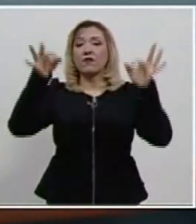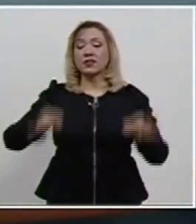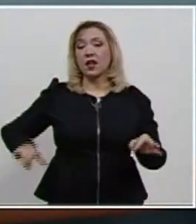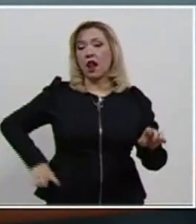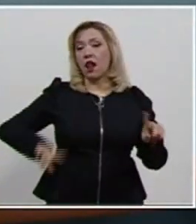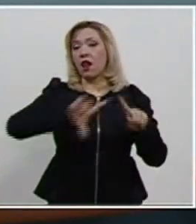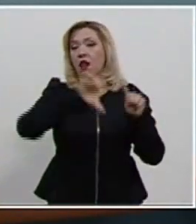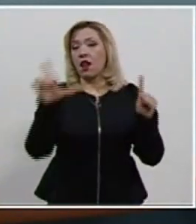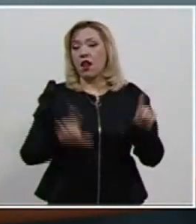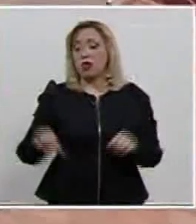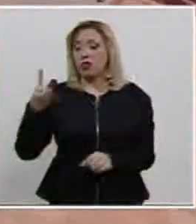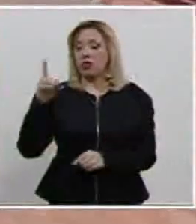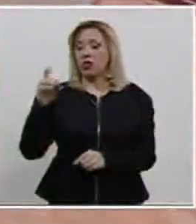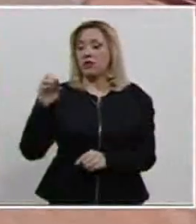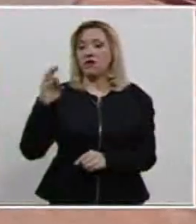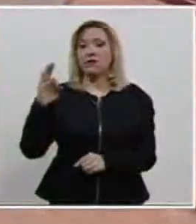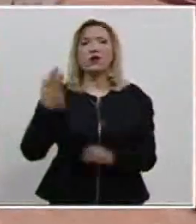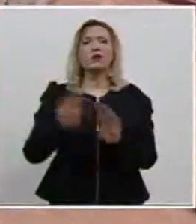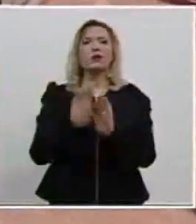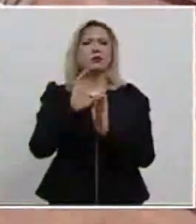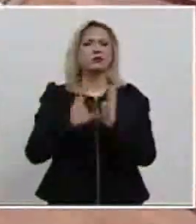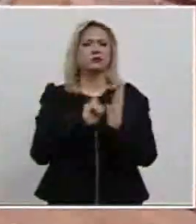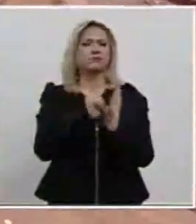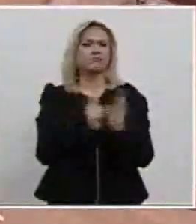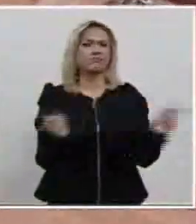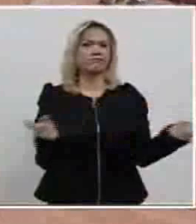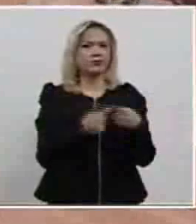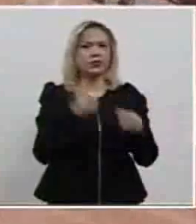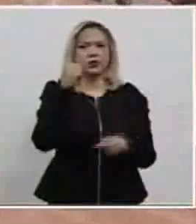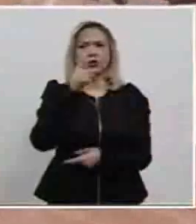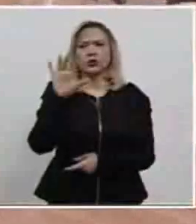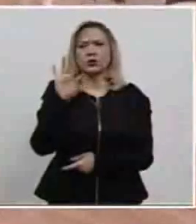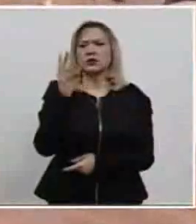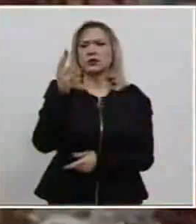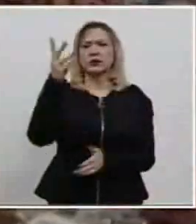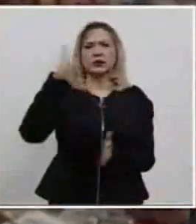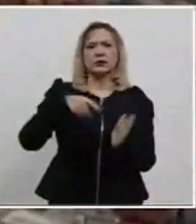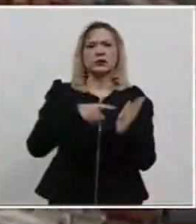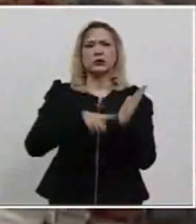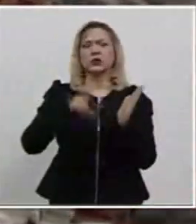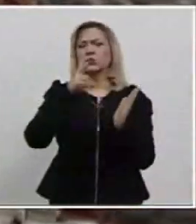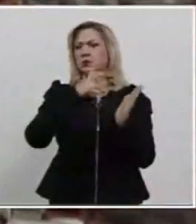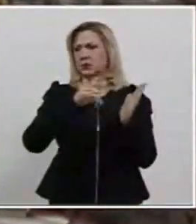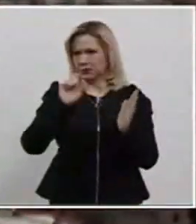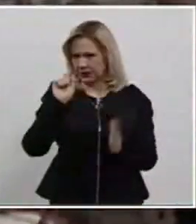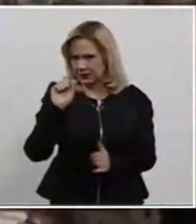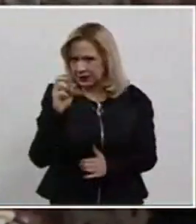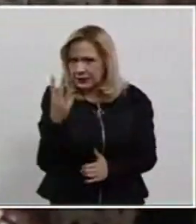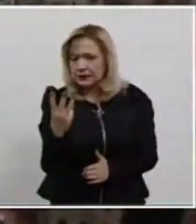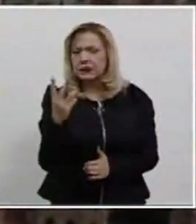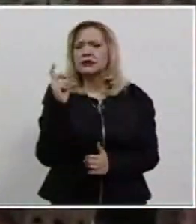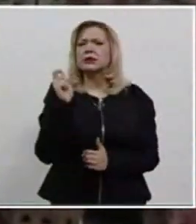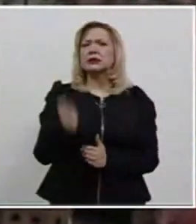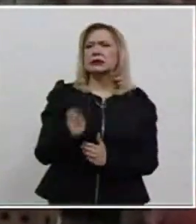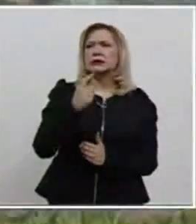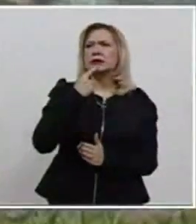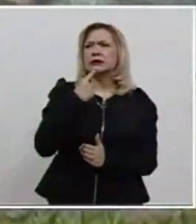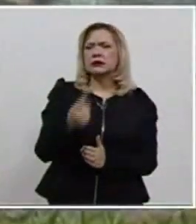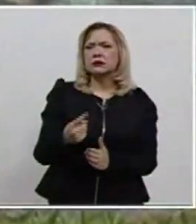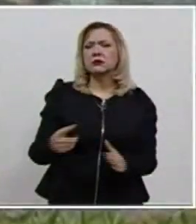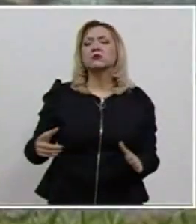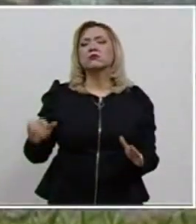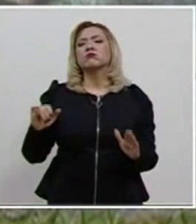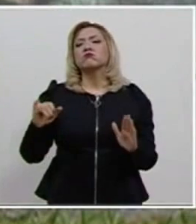en la acción de inconstitucionalidad 143 diagonal 2023, en la que invalidó el decreto que reformó,